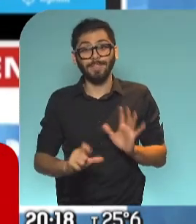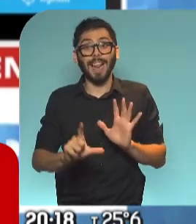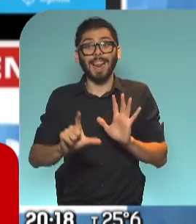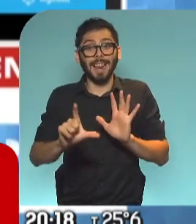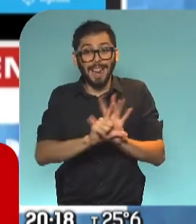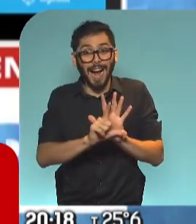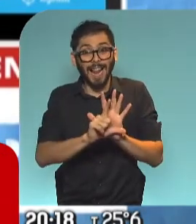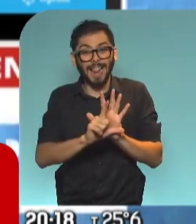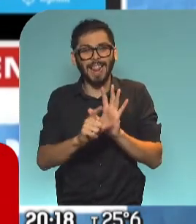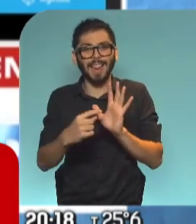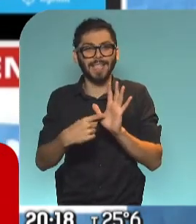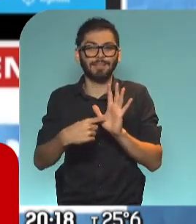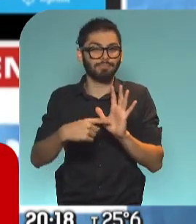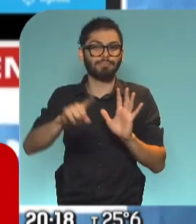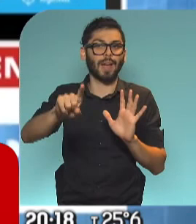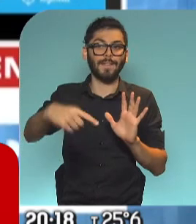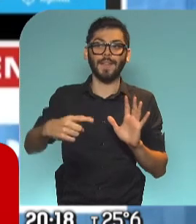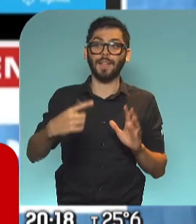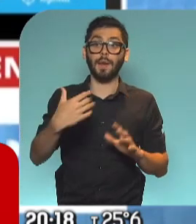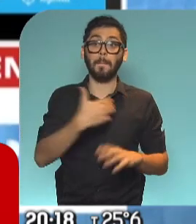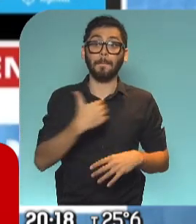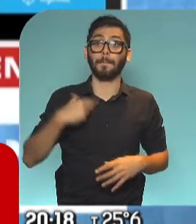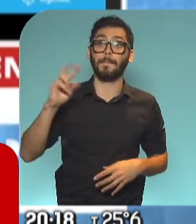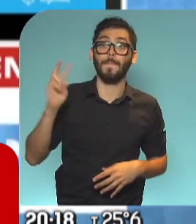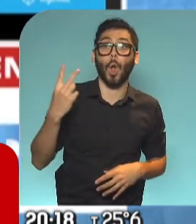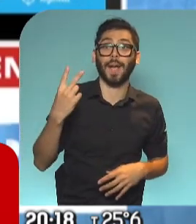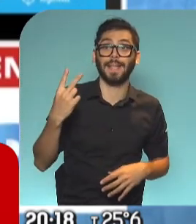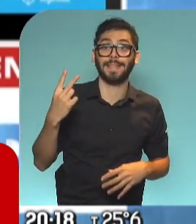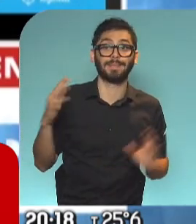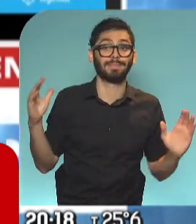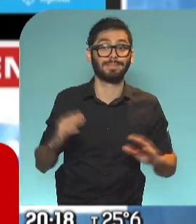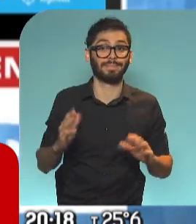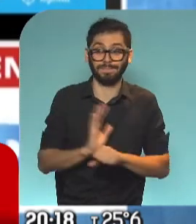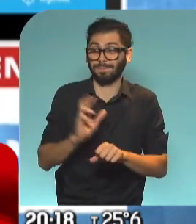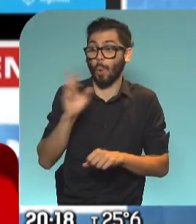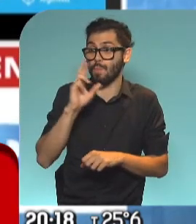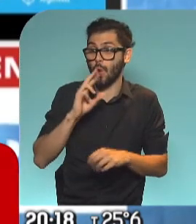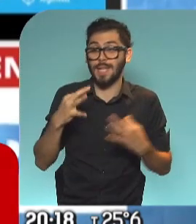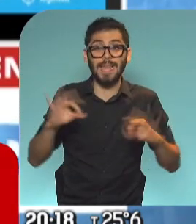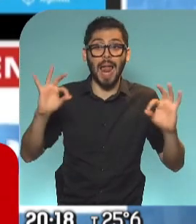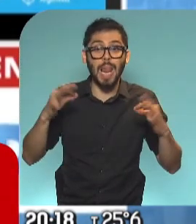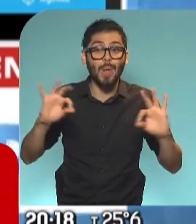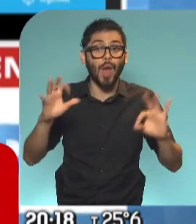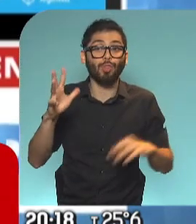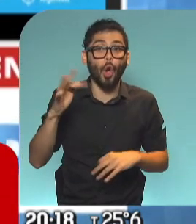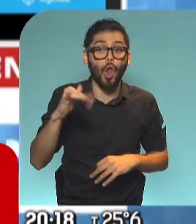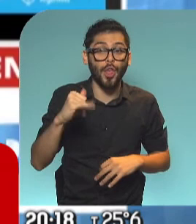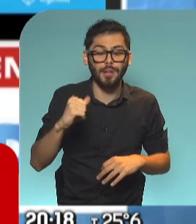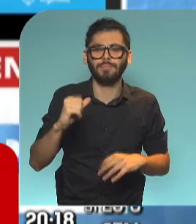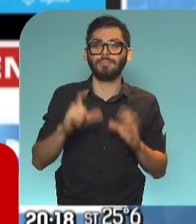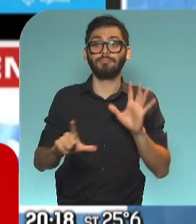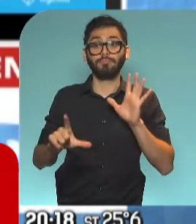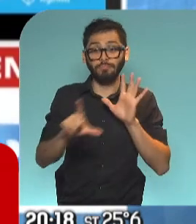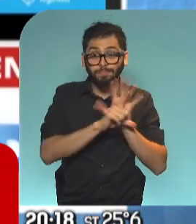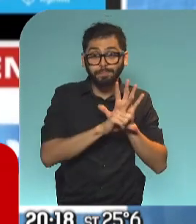disminuye la mortalidad materna, quiere decir que salva vida de mujeres todos los días. La legalización también elimina